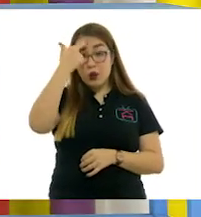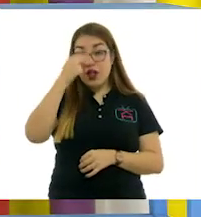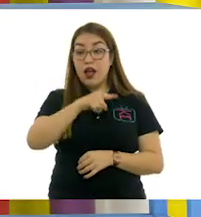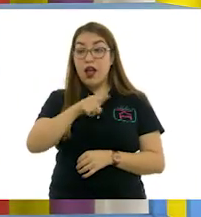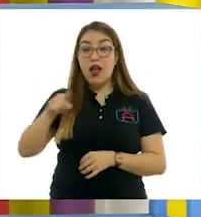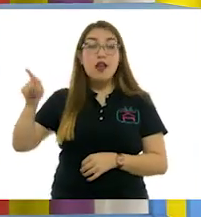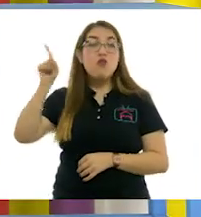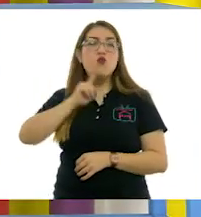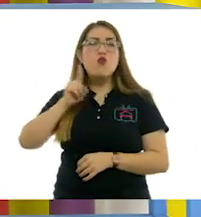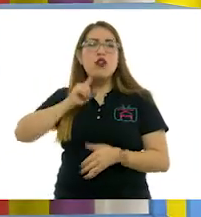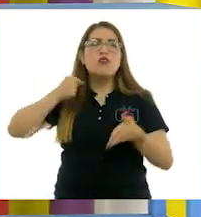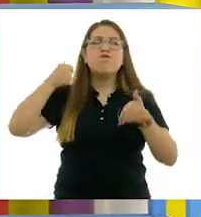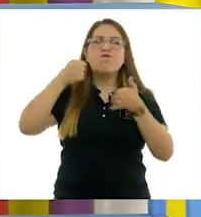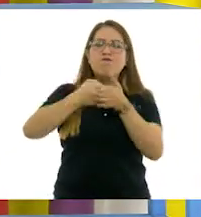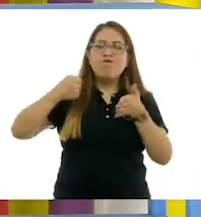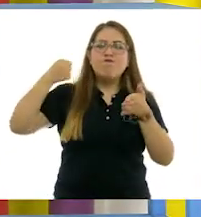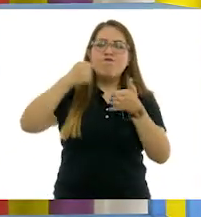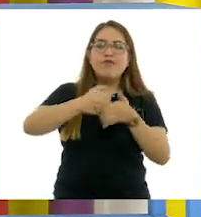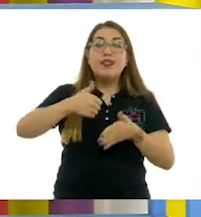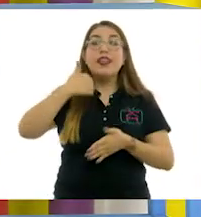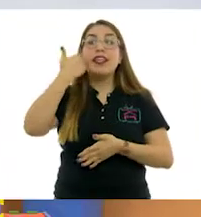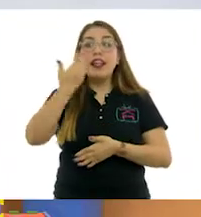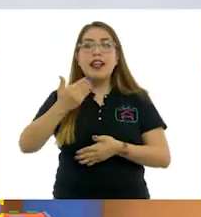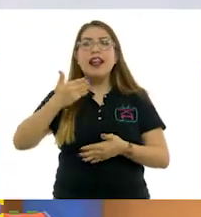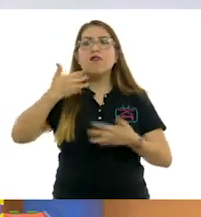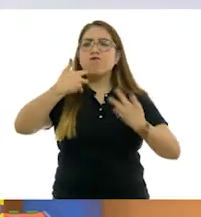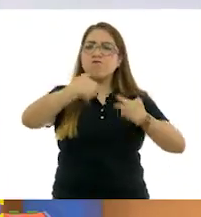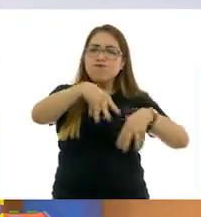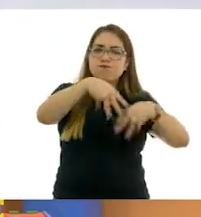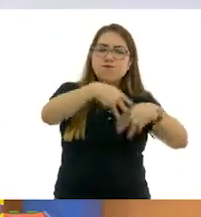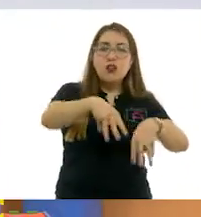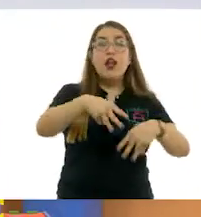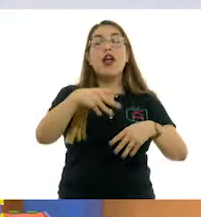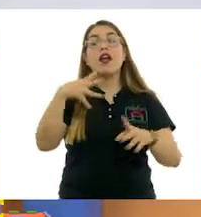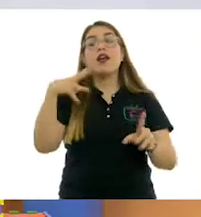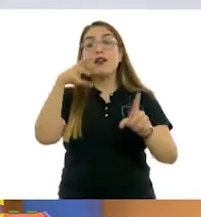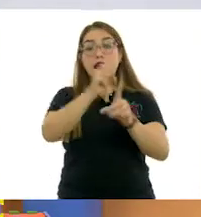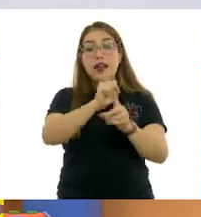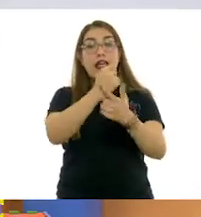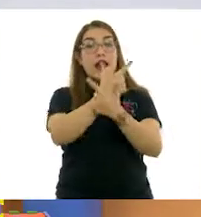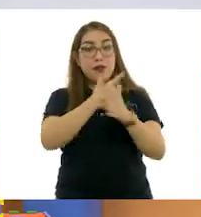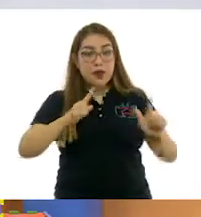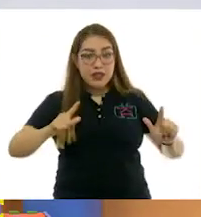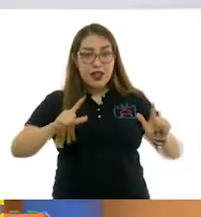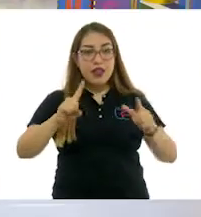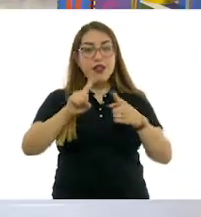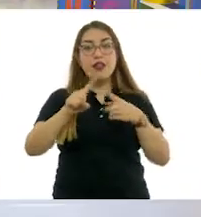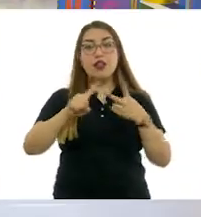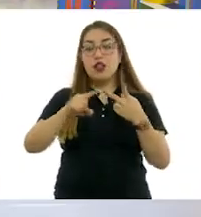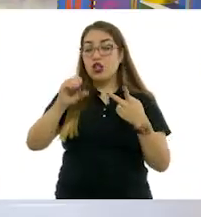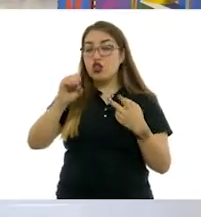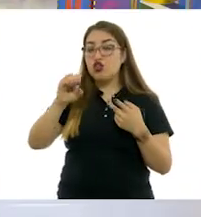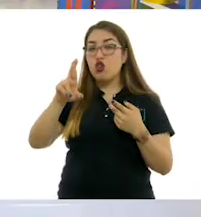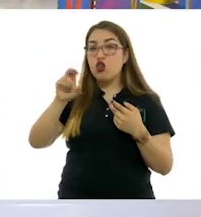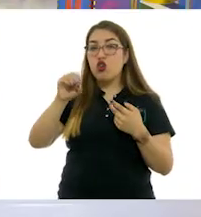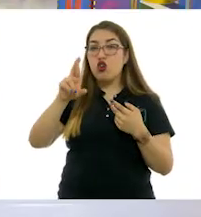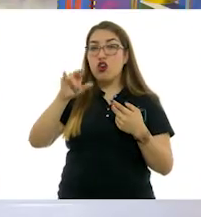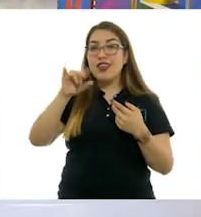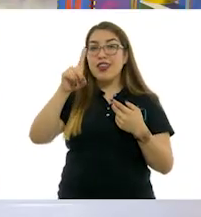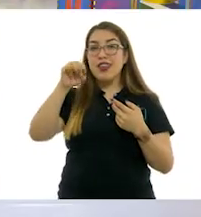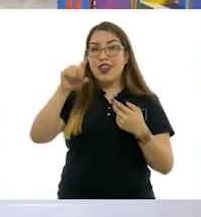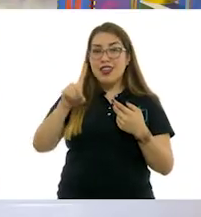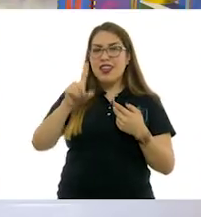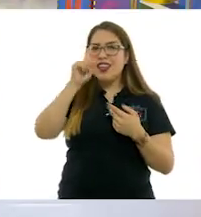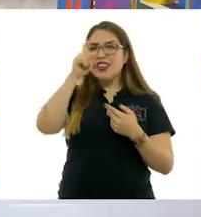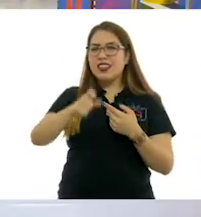la libertad, la igualdad y la sororidad, que es la empatía que tienen las mujeres por un